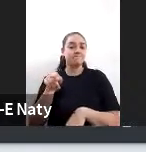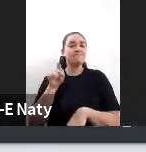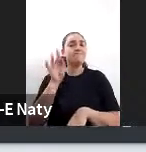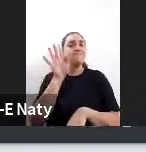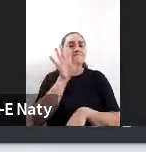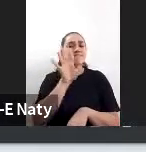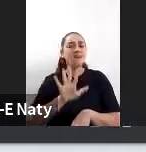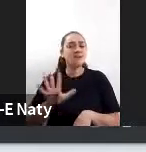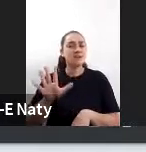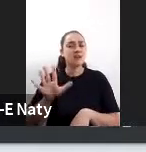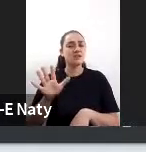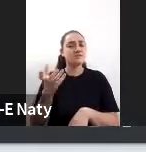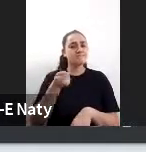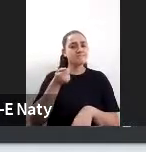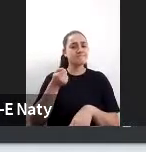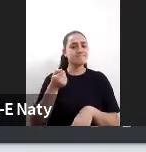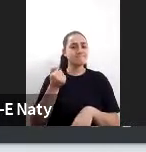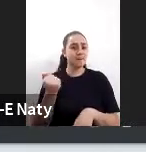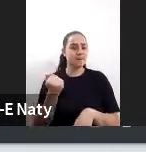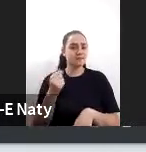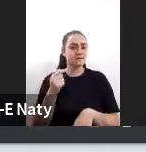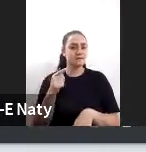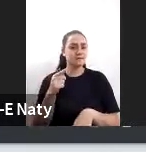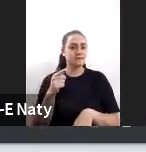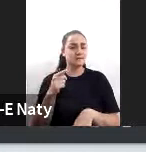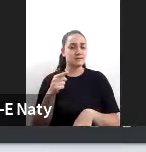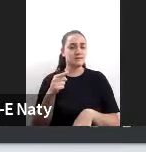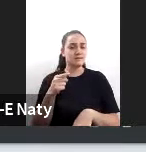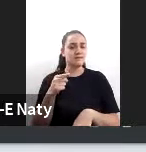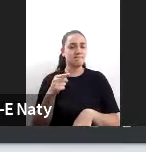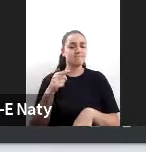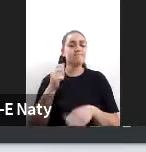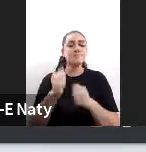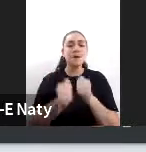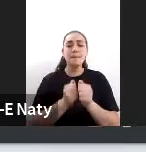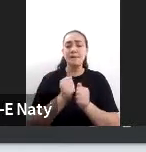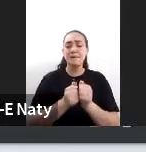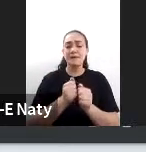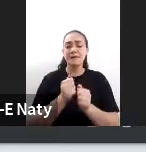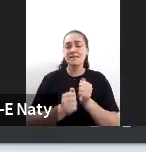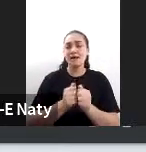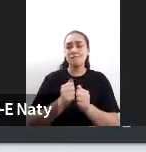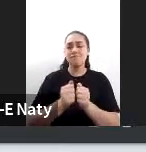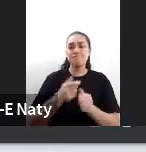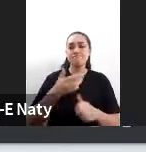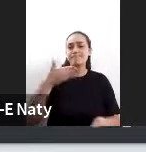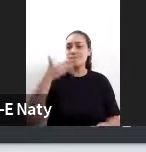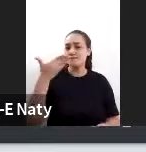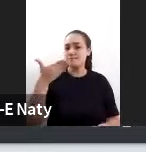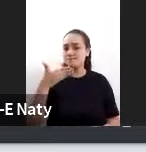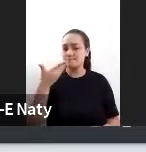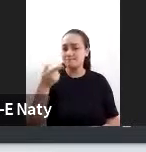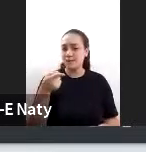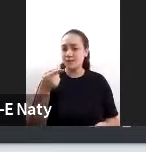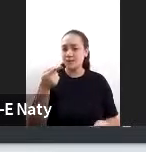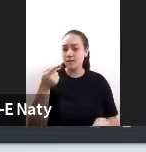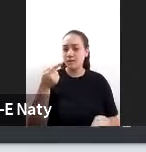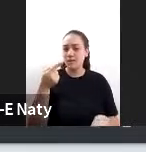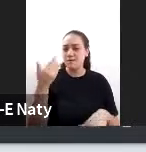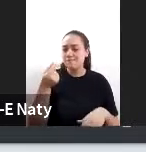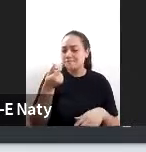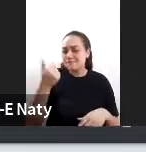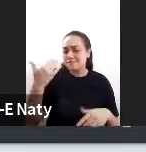por ahí en el sur o en el norte del país la empresa le decía que era porque salía muy caro transportar